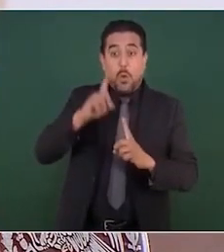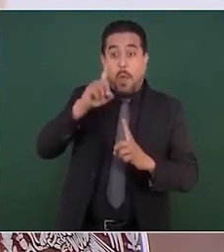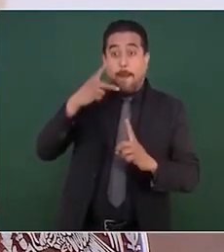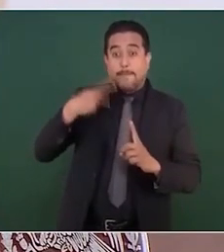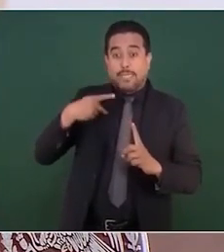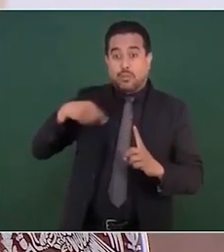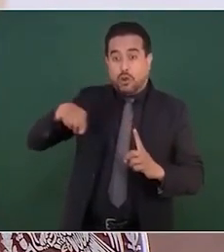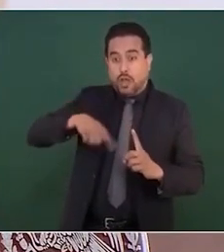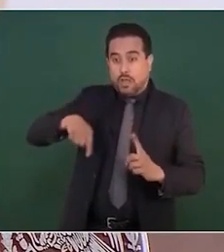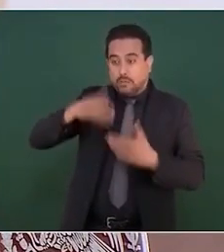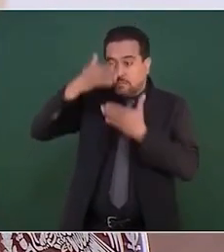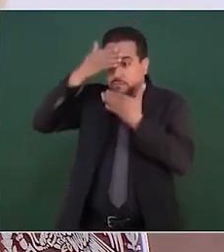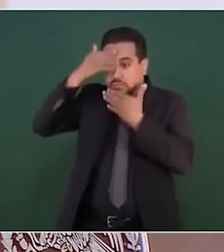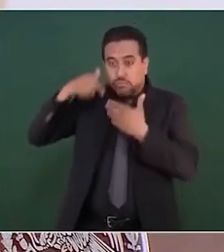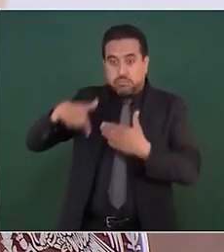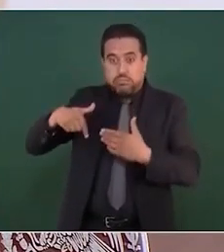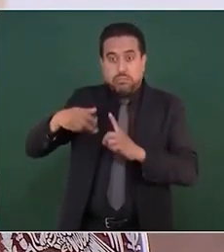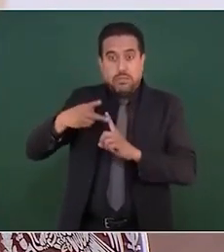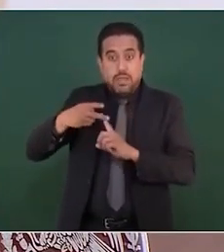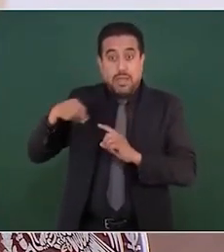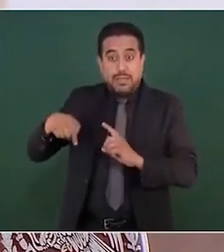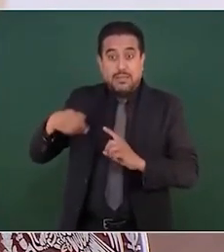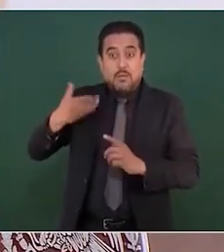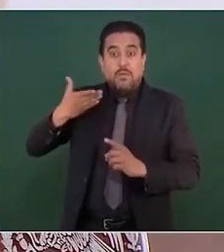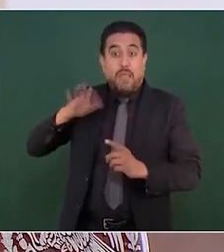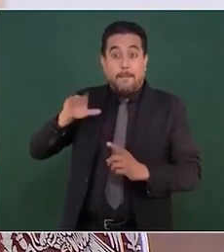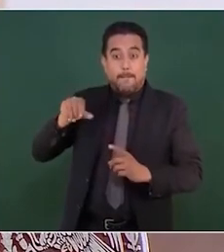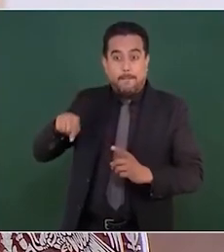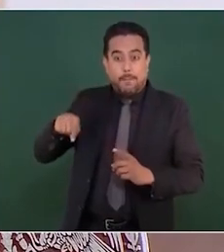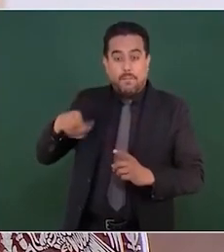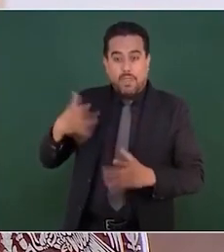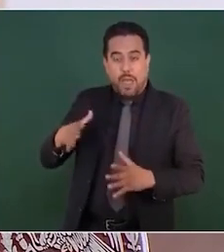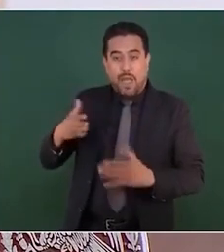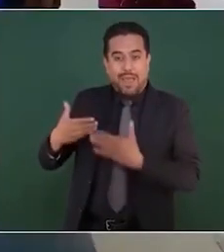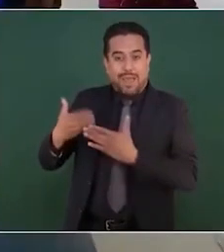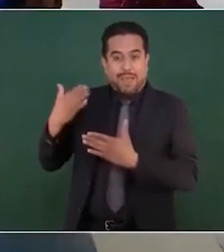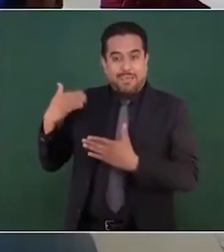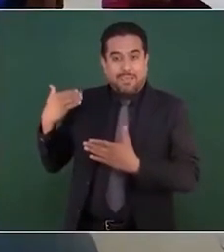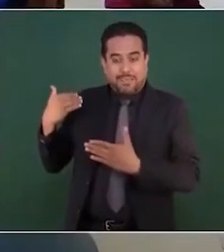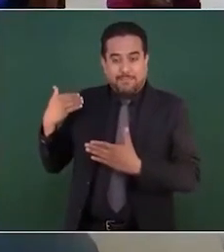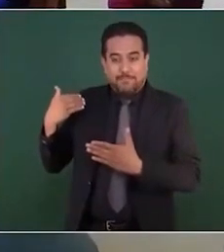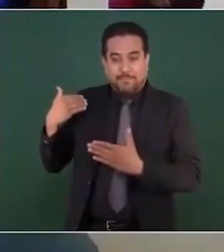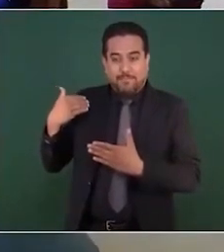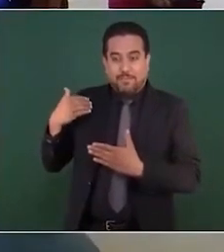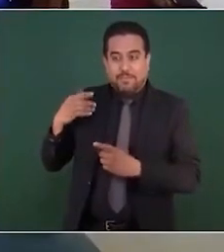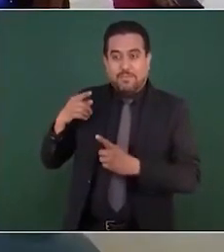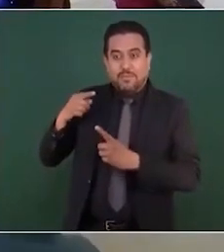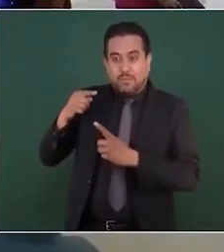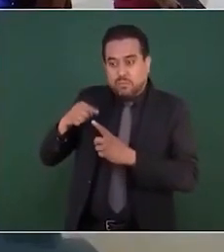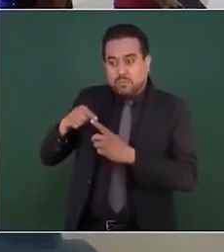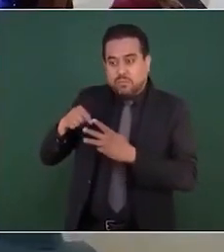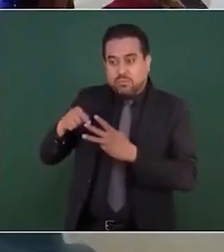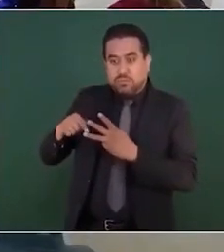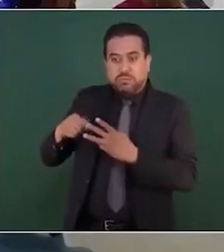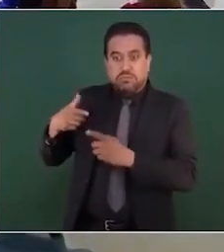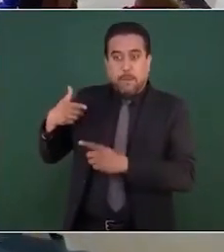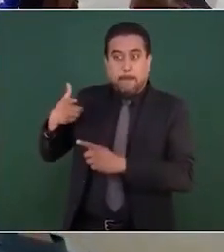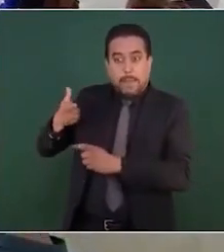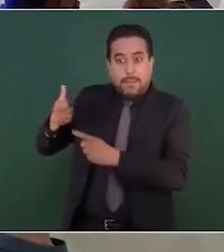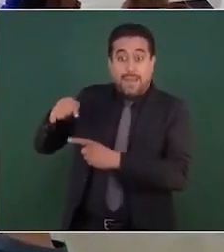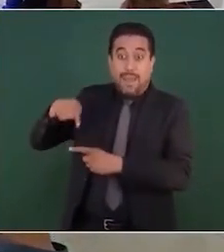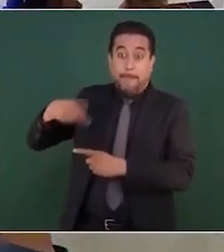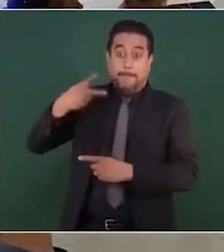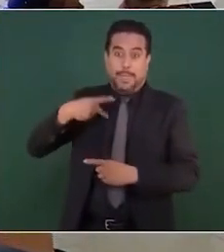ese sicario ya tenía orden de aprehensión había habido ya dos tres intentos de detenerlo